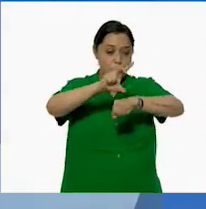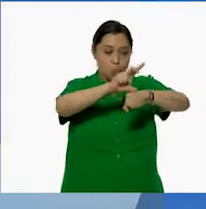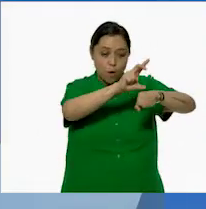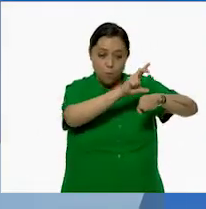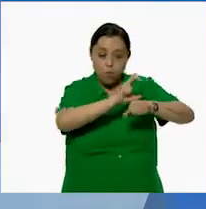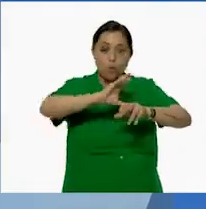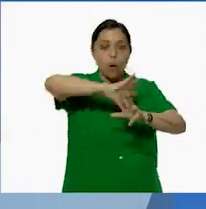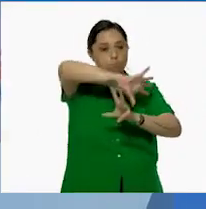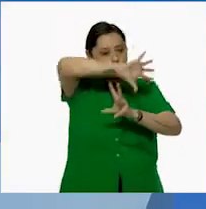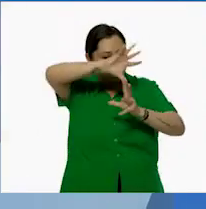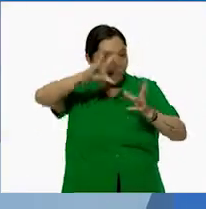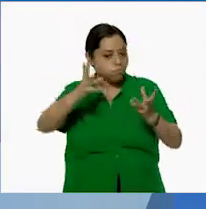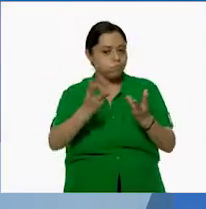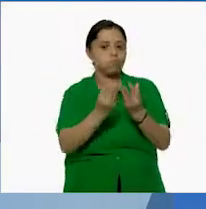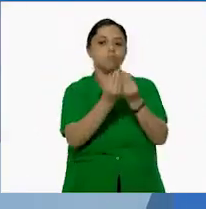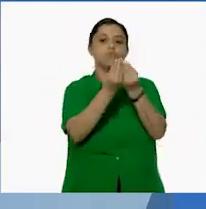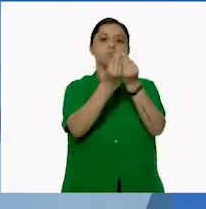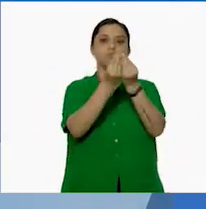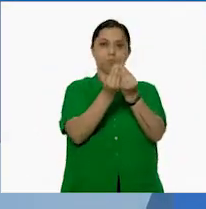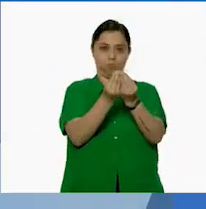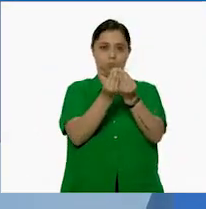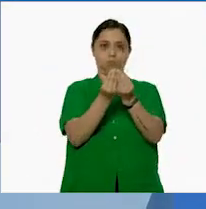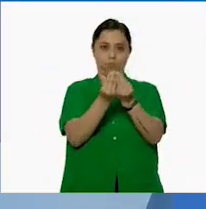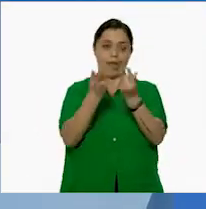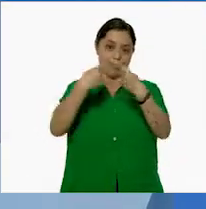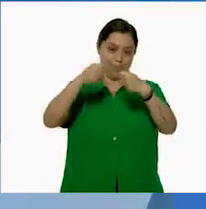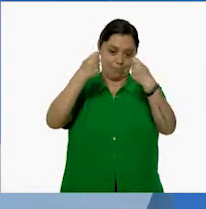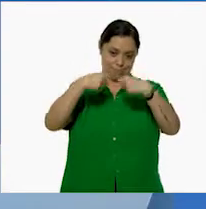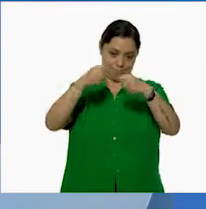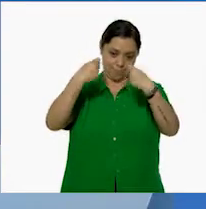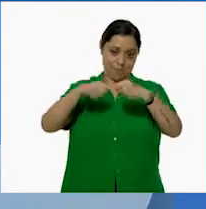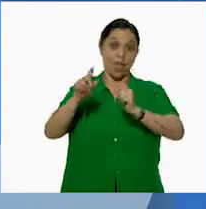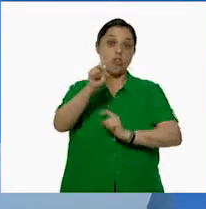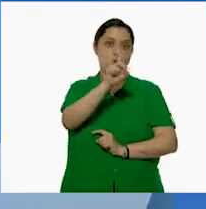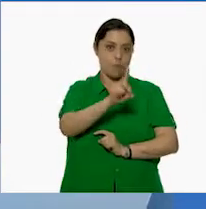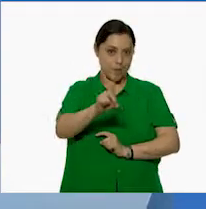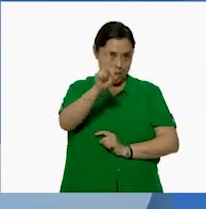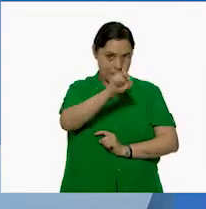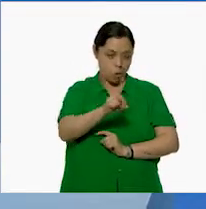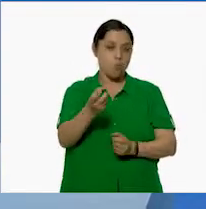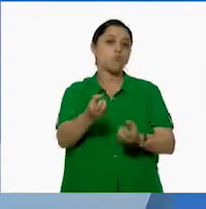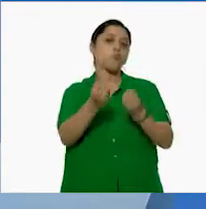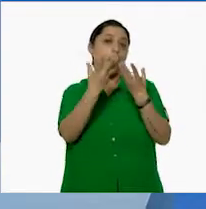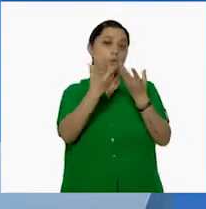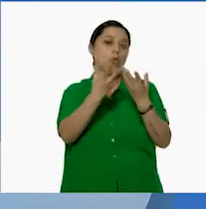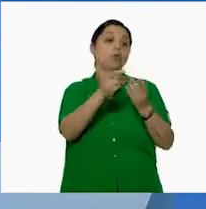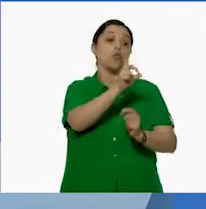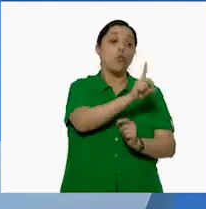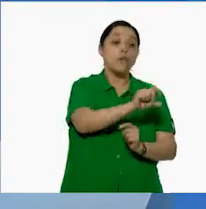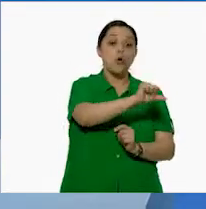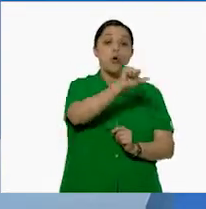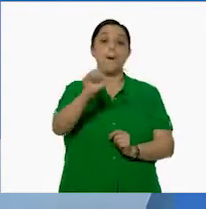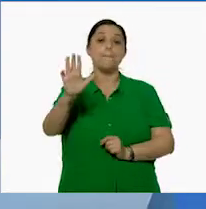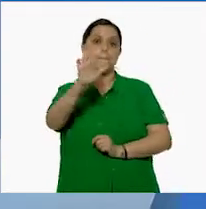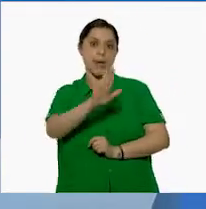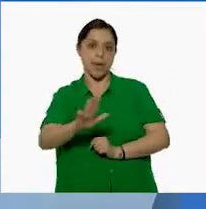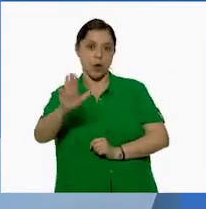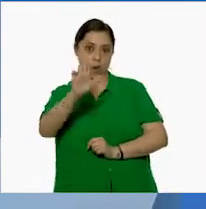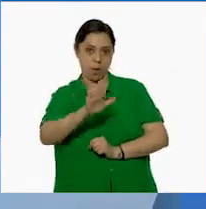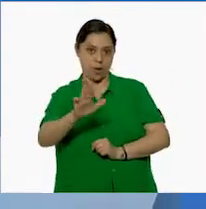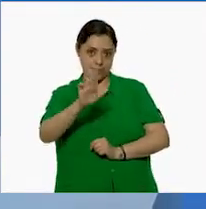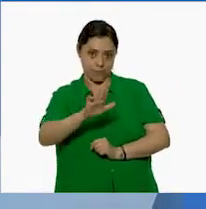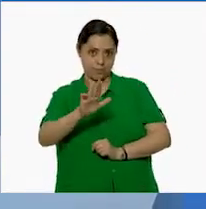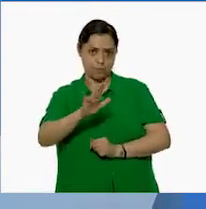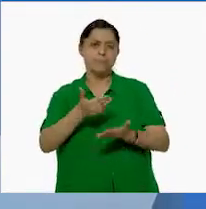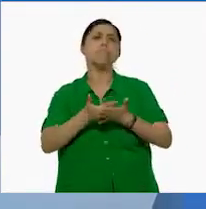que se vendieron en la tienda. Del día de domingo al miércoles. ¿Qué tenemos que